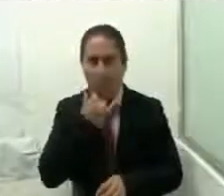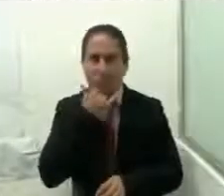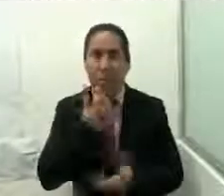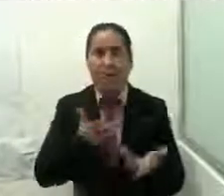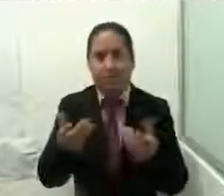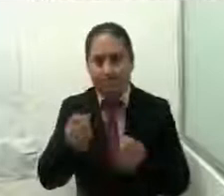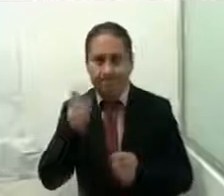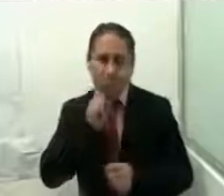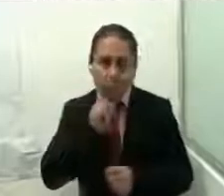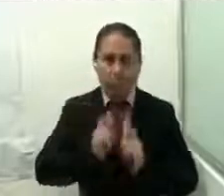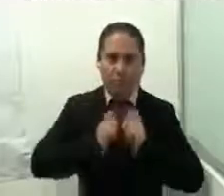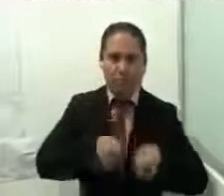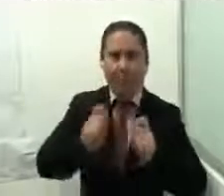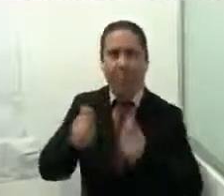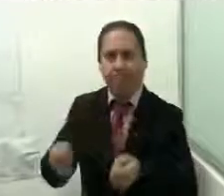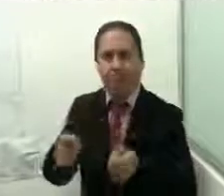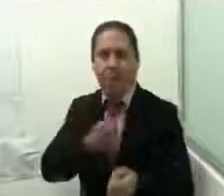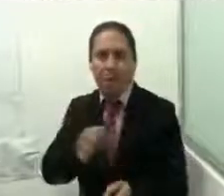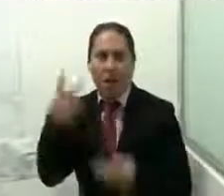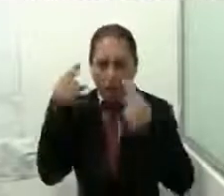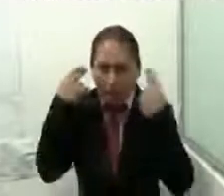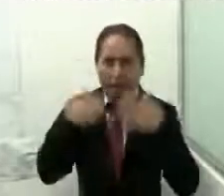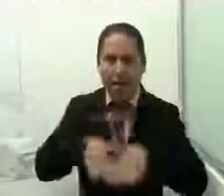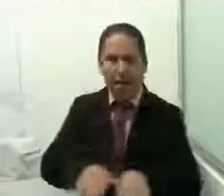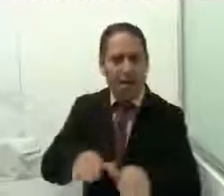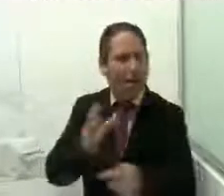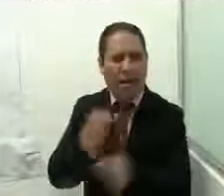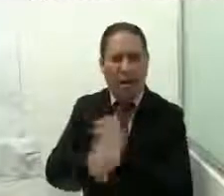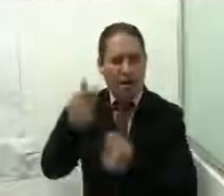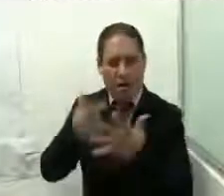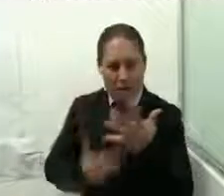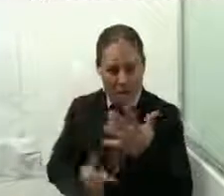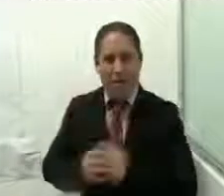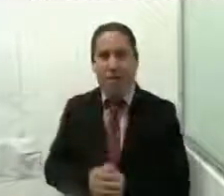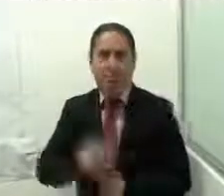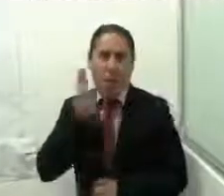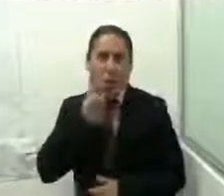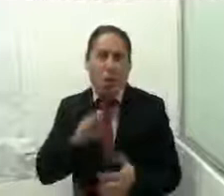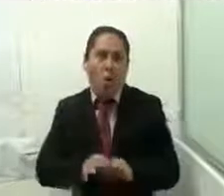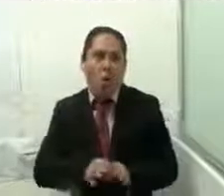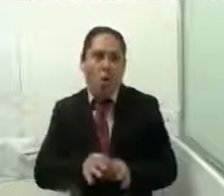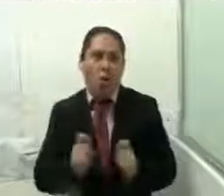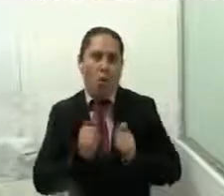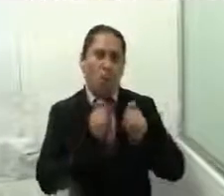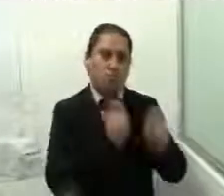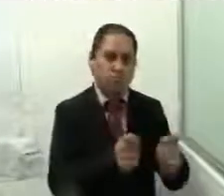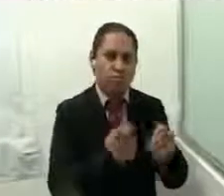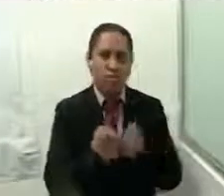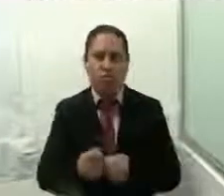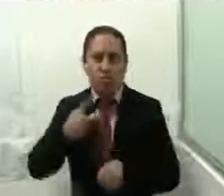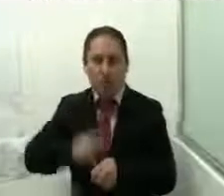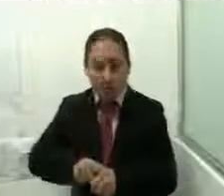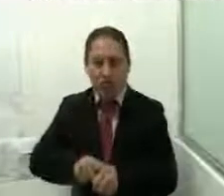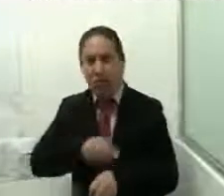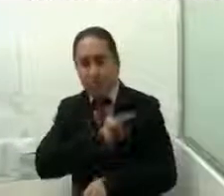Otro de los proyectos desarrollados en esta Secretaría es el de Alternativas Sociales de Economía Local Sustentable para Mujeres, en donde